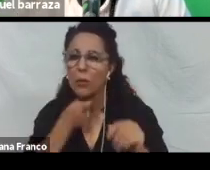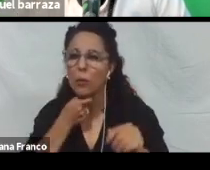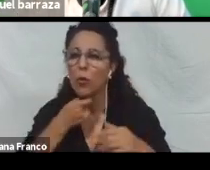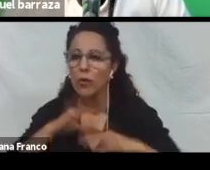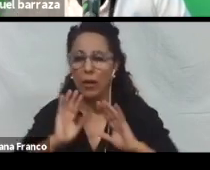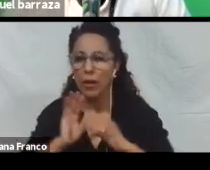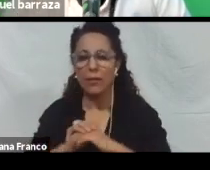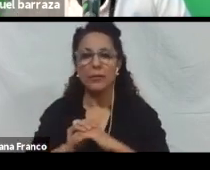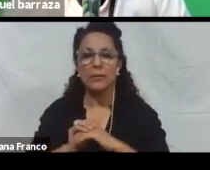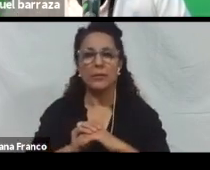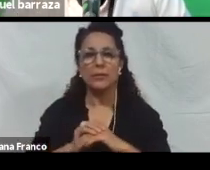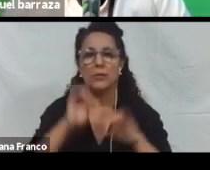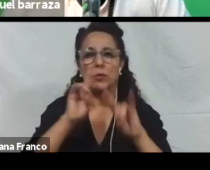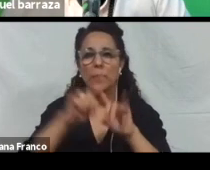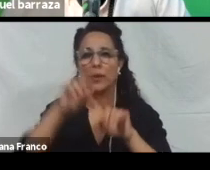la WICAD.